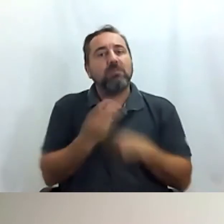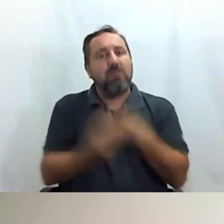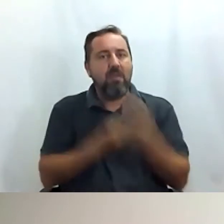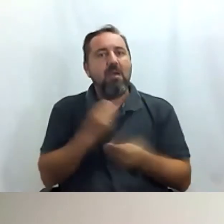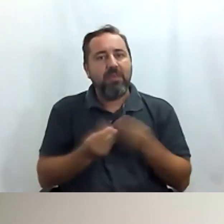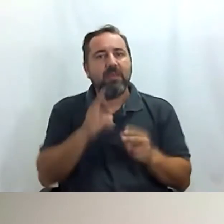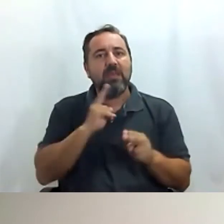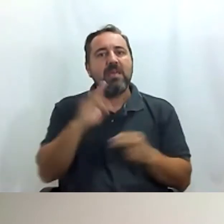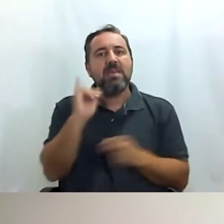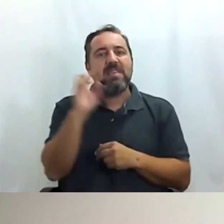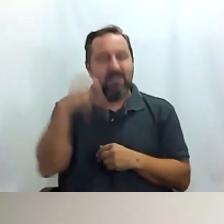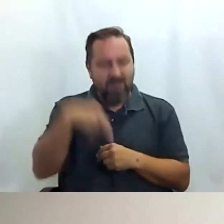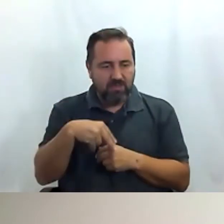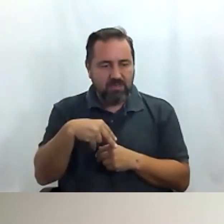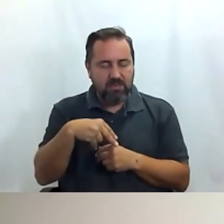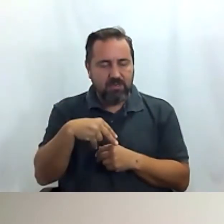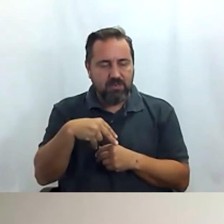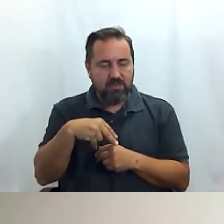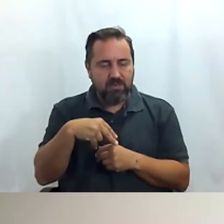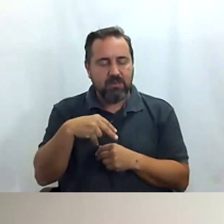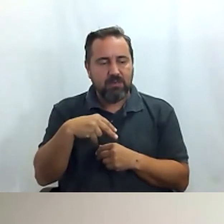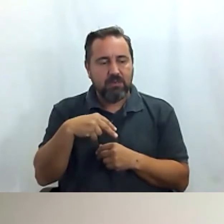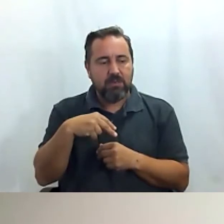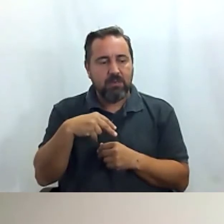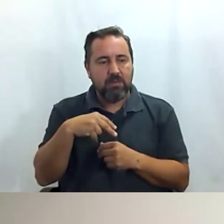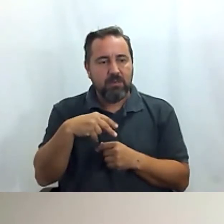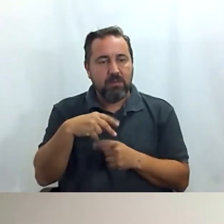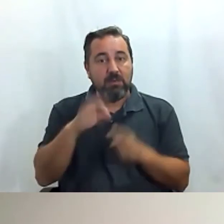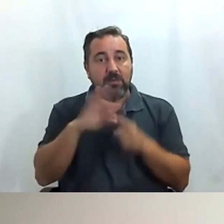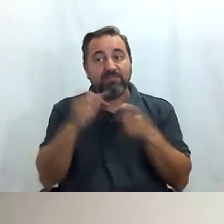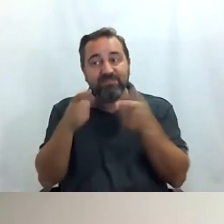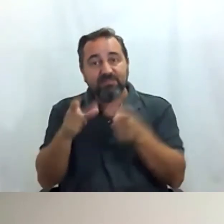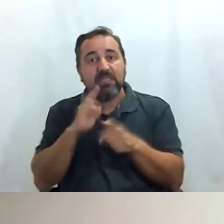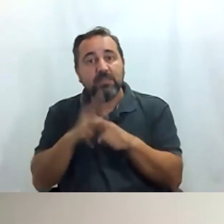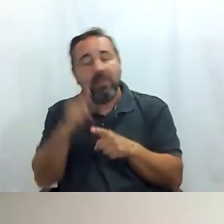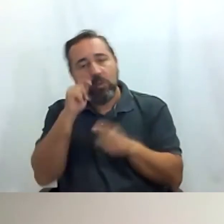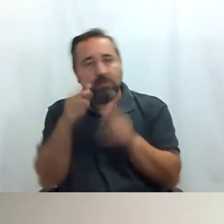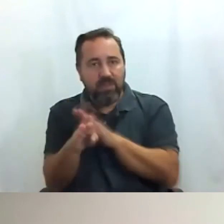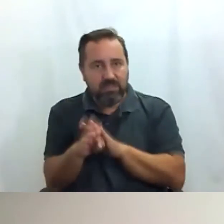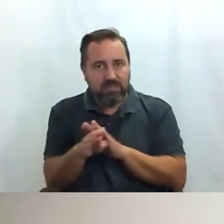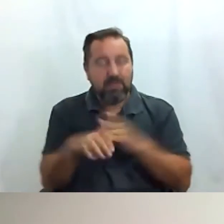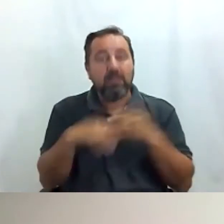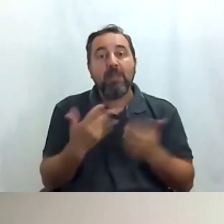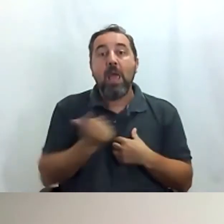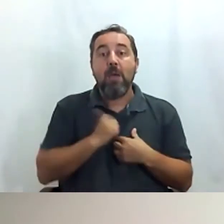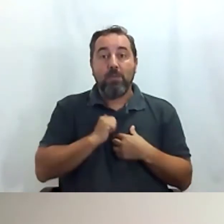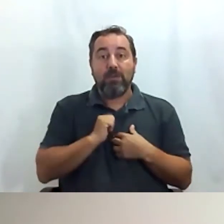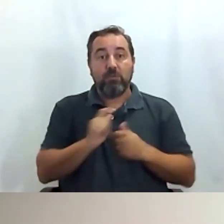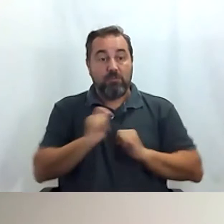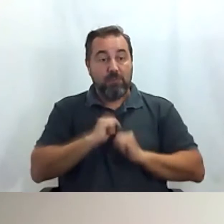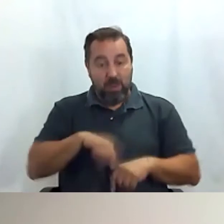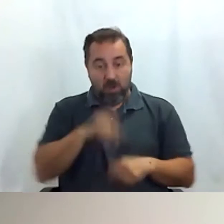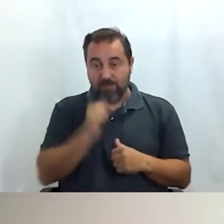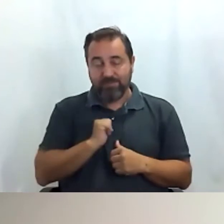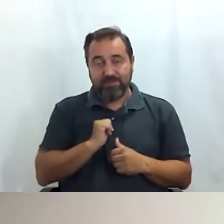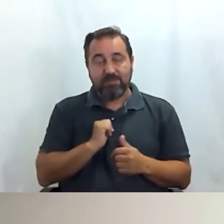y van en la parte del turismo accesible. Y aprovecho además esta ocasión que me dais para